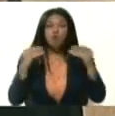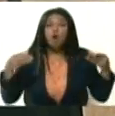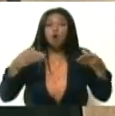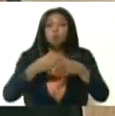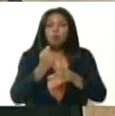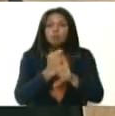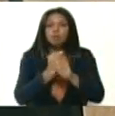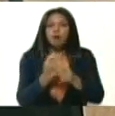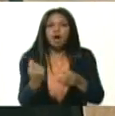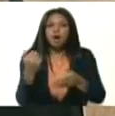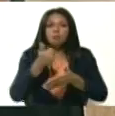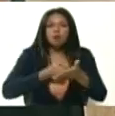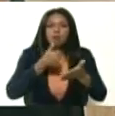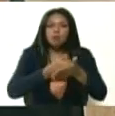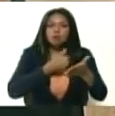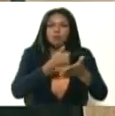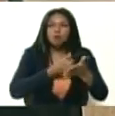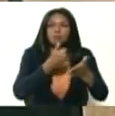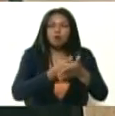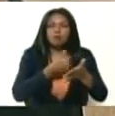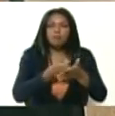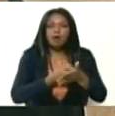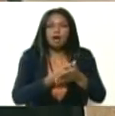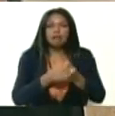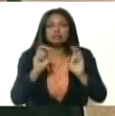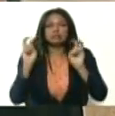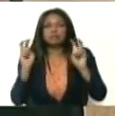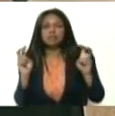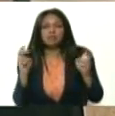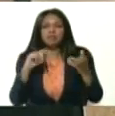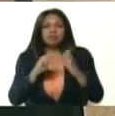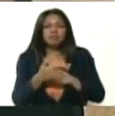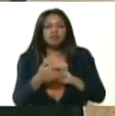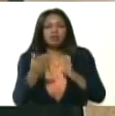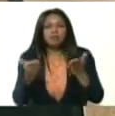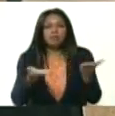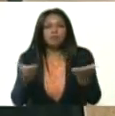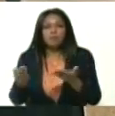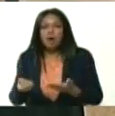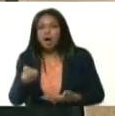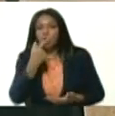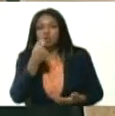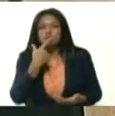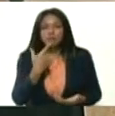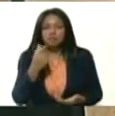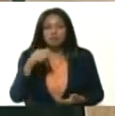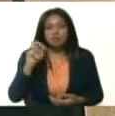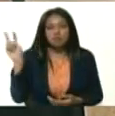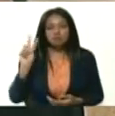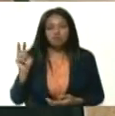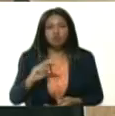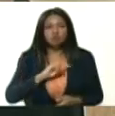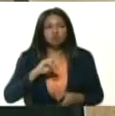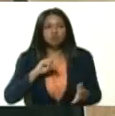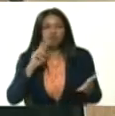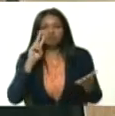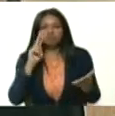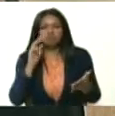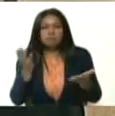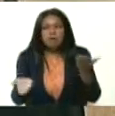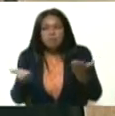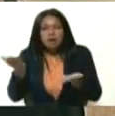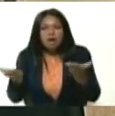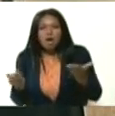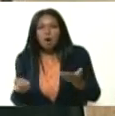trabajando en el tema del esquema de tratamiento y del protocolo de tratamiento nacional. Hemos validado con ellos nuestro